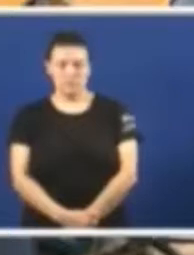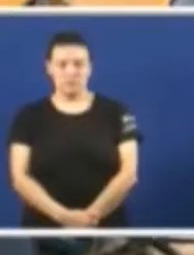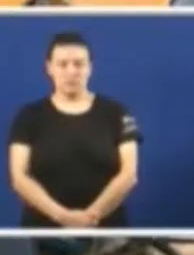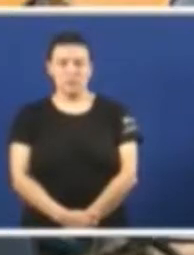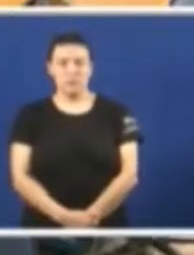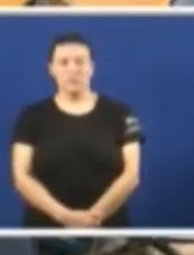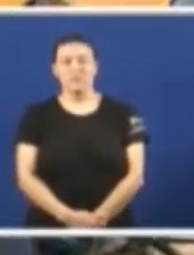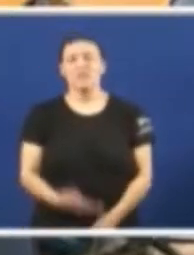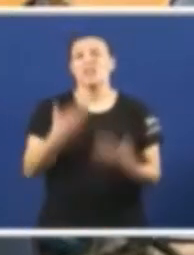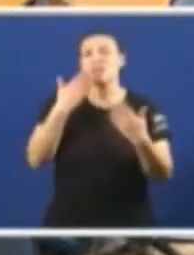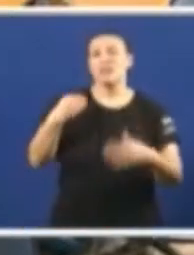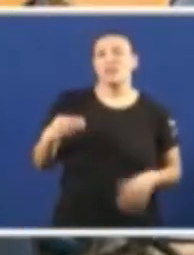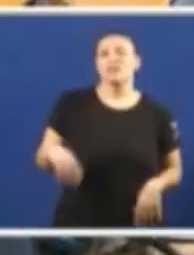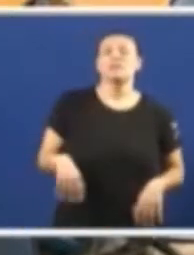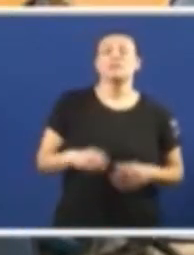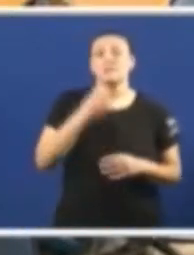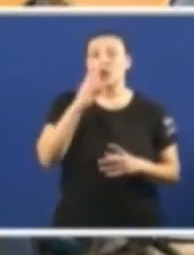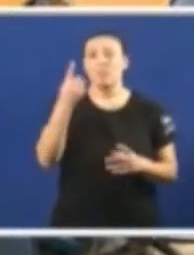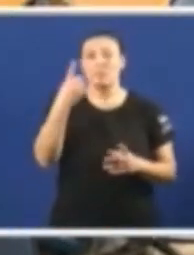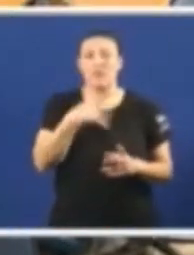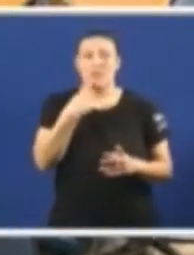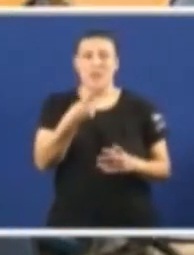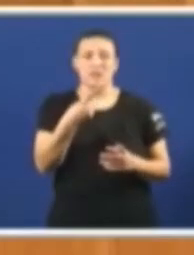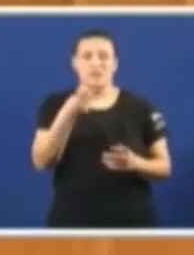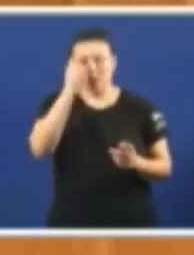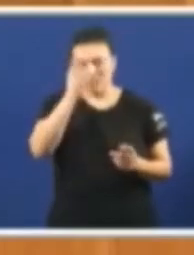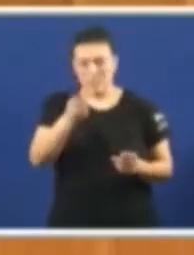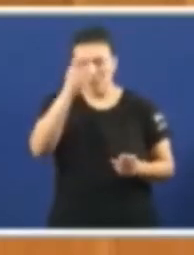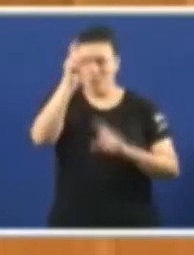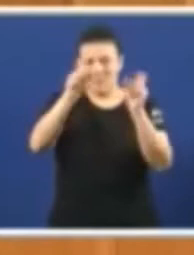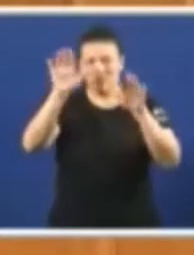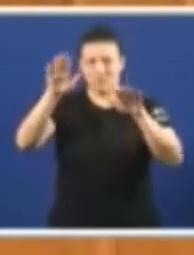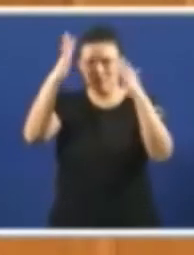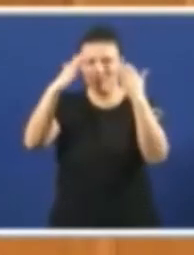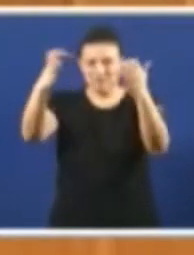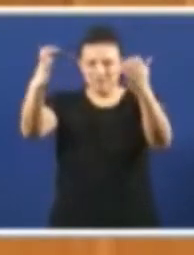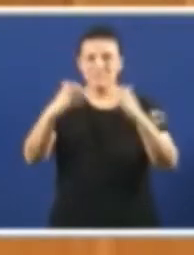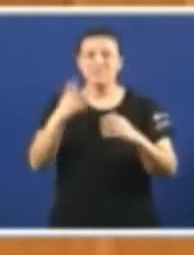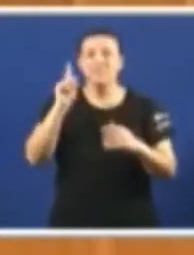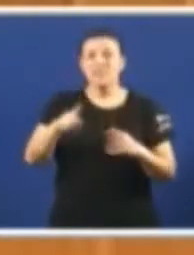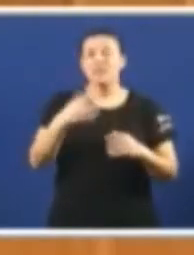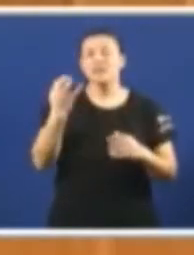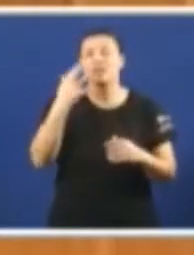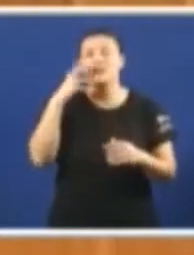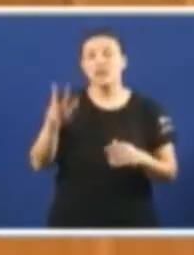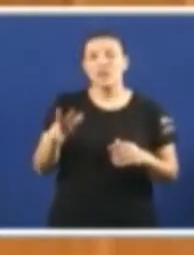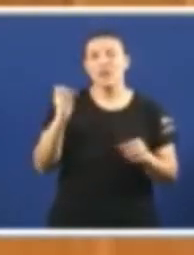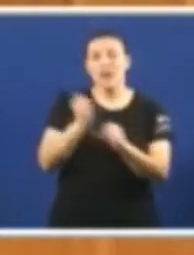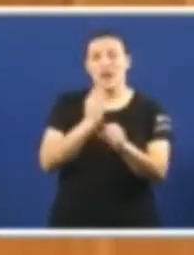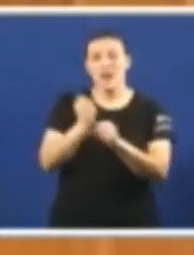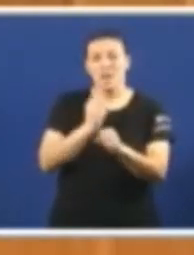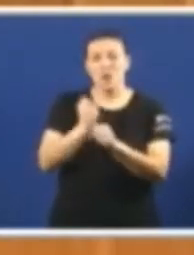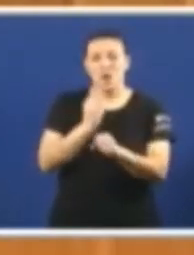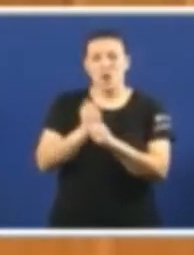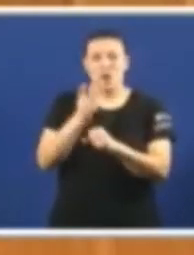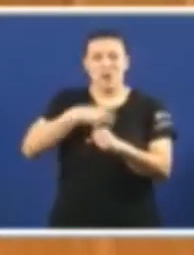Grazas, presidente. Bueno, en primeiro lugar, tamén quería saudar as persoas que nos acompañan hoxe e tamén recoñecer todo ese labor que